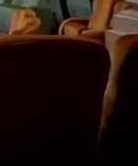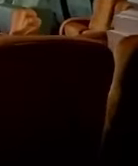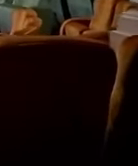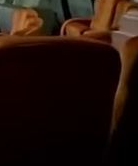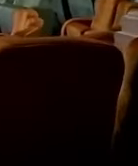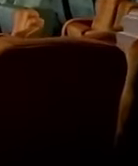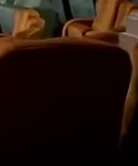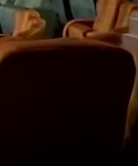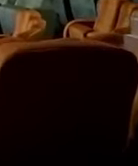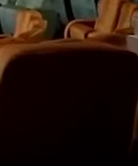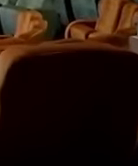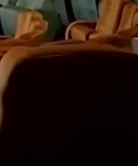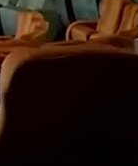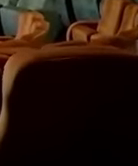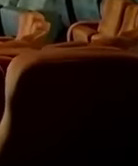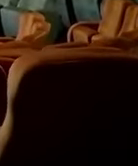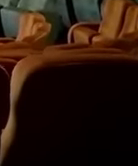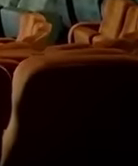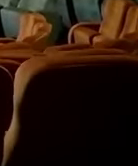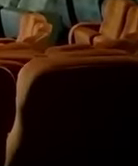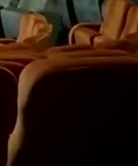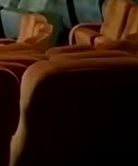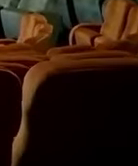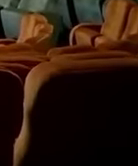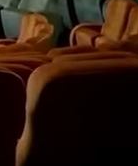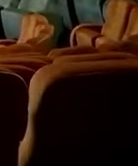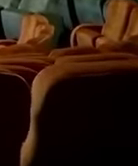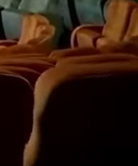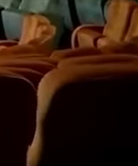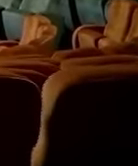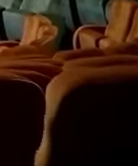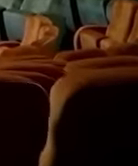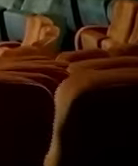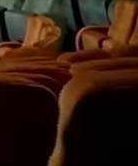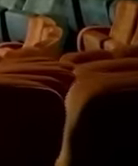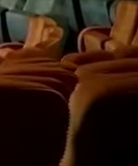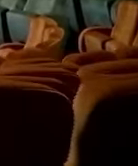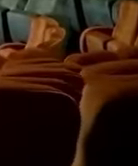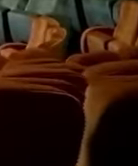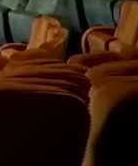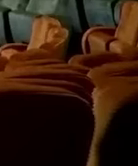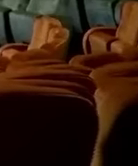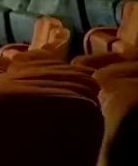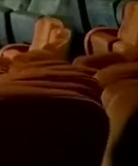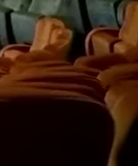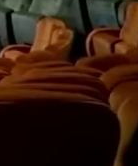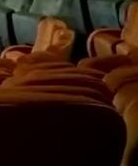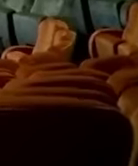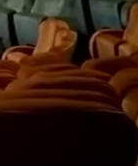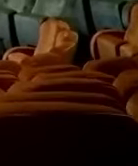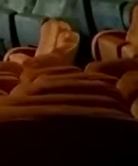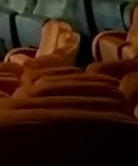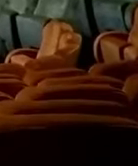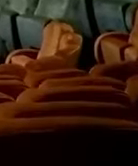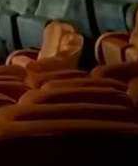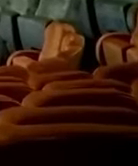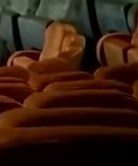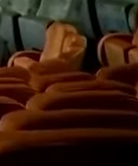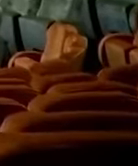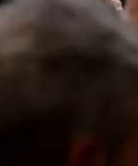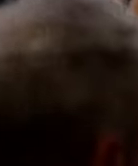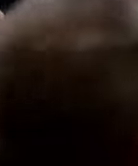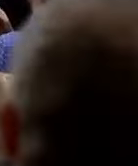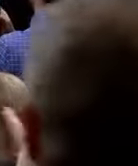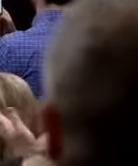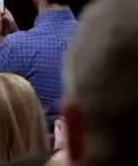Academia de Bellas Artes de París se fundó en 1816 y ha sido hogar de algunos de los creadores más influyentes de la